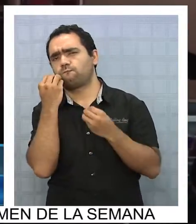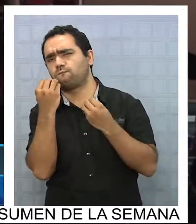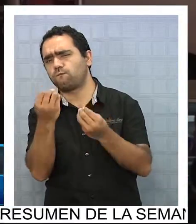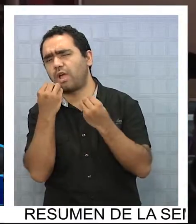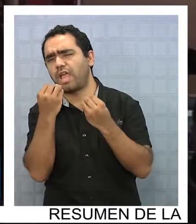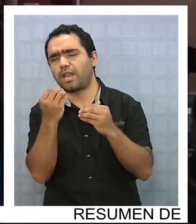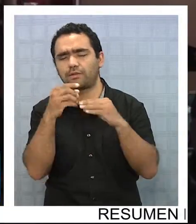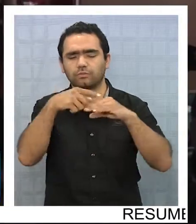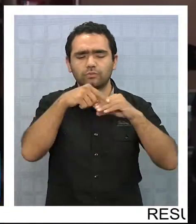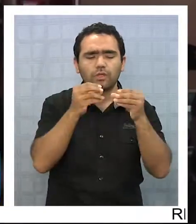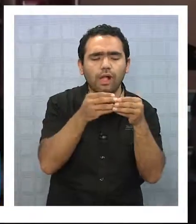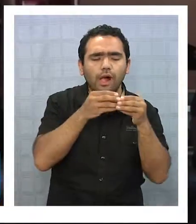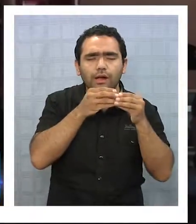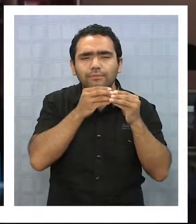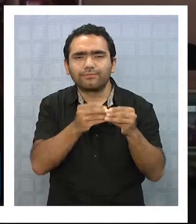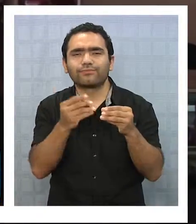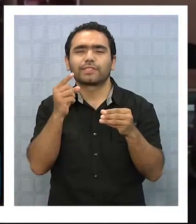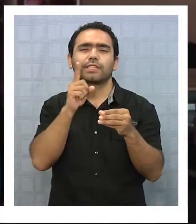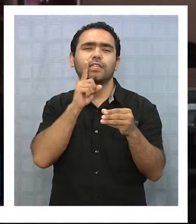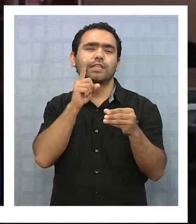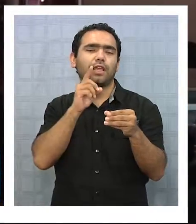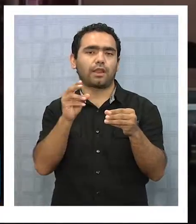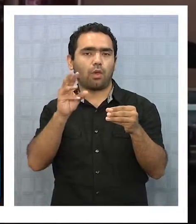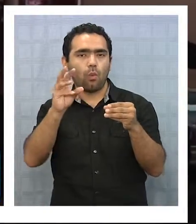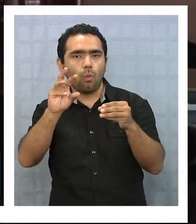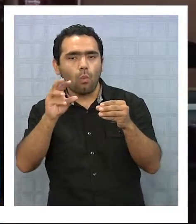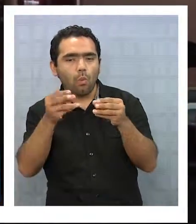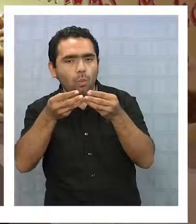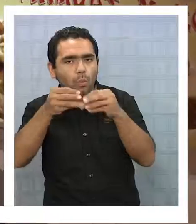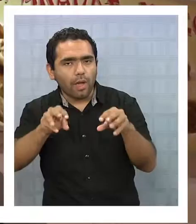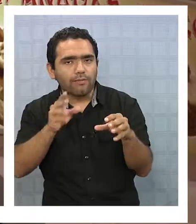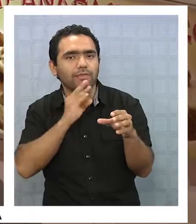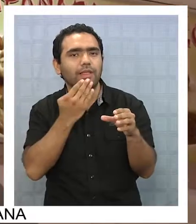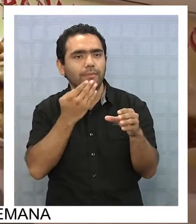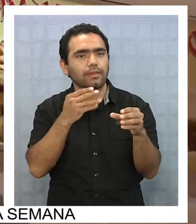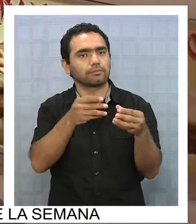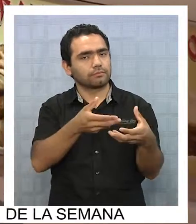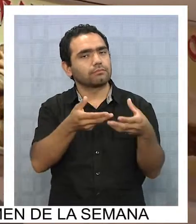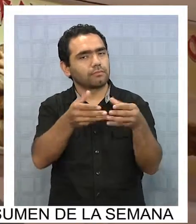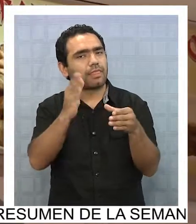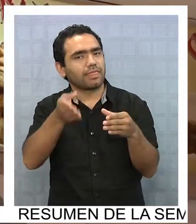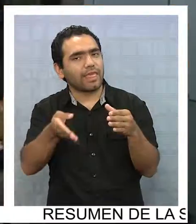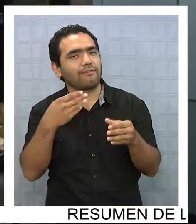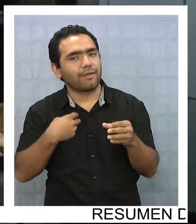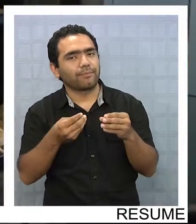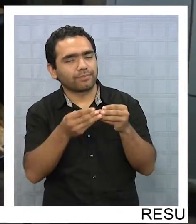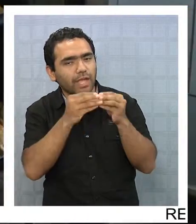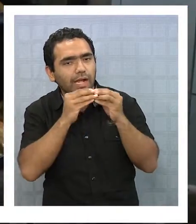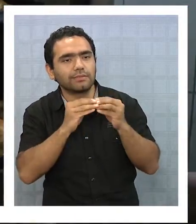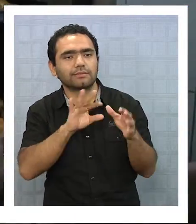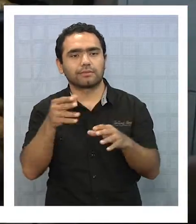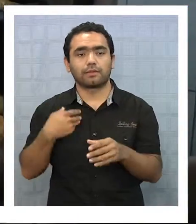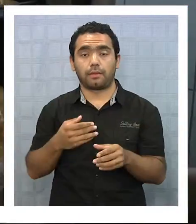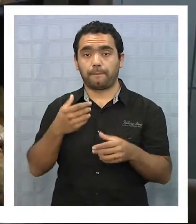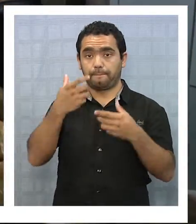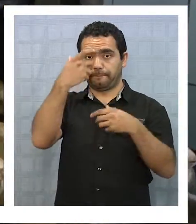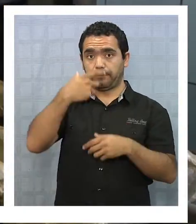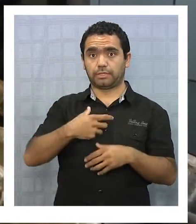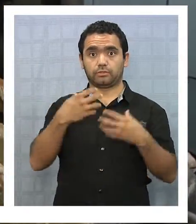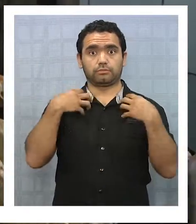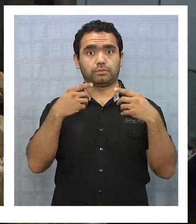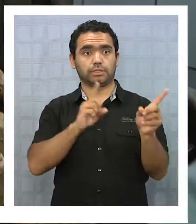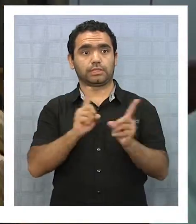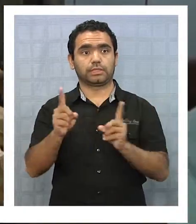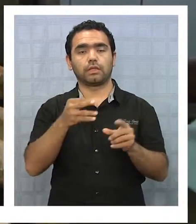buenísima, está rica, tiene pasa, tiene un buen trozo de huevo, está tentadora, de verdad que deberían venir a probarla. Es así como su administrador